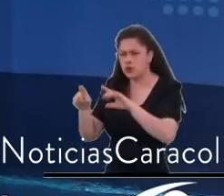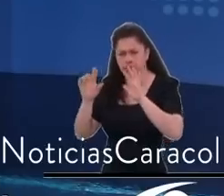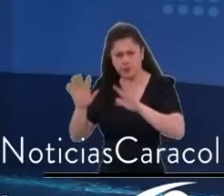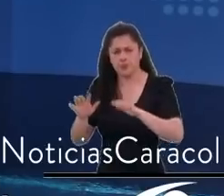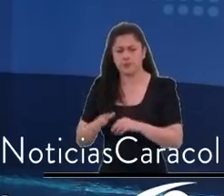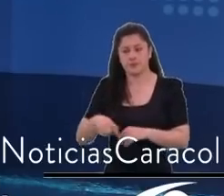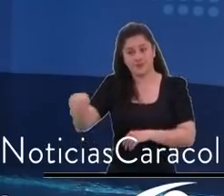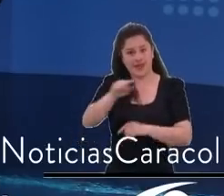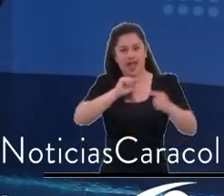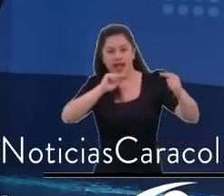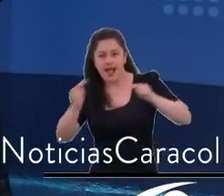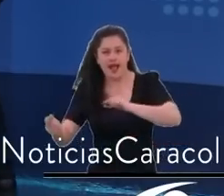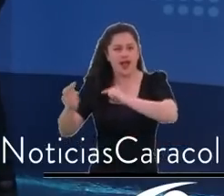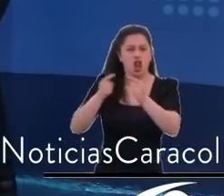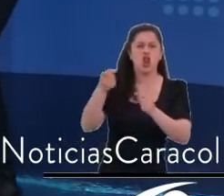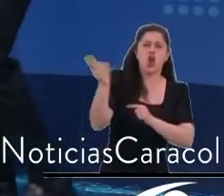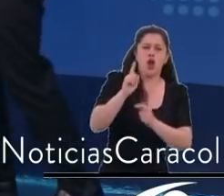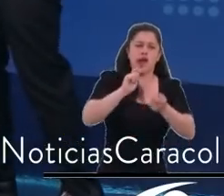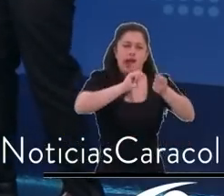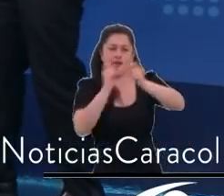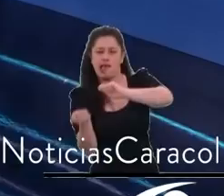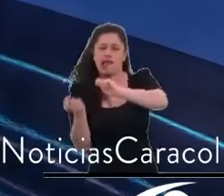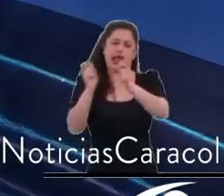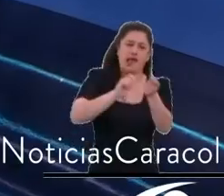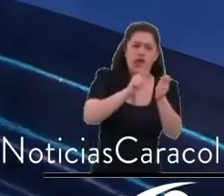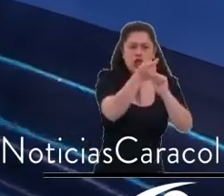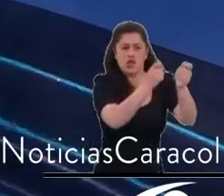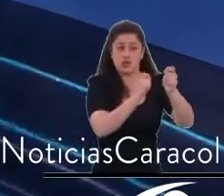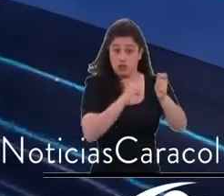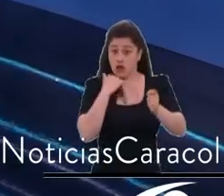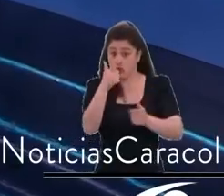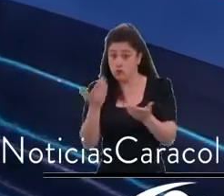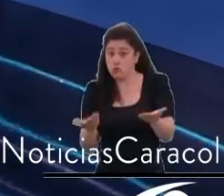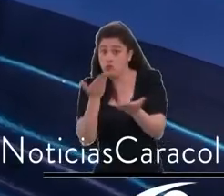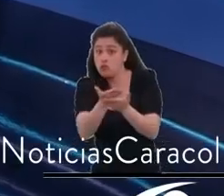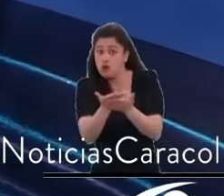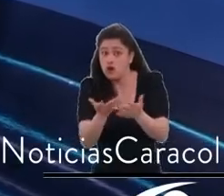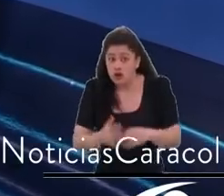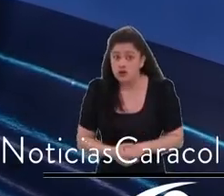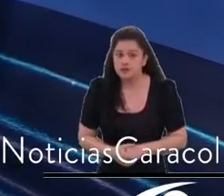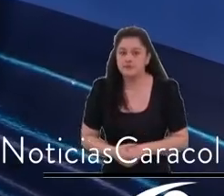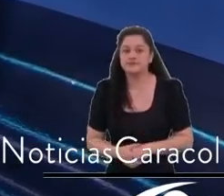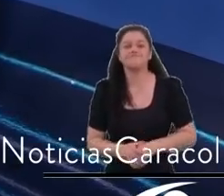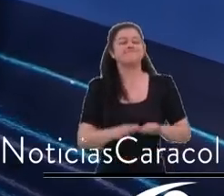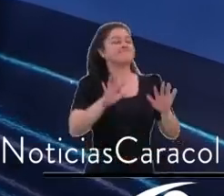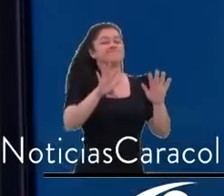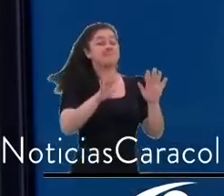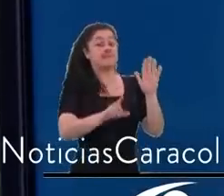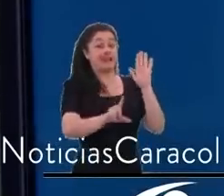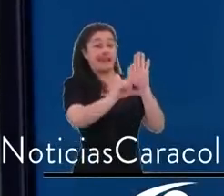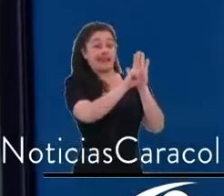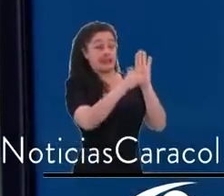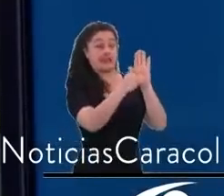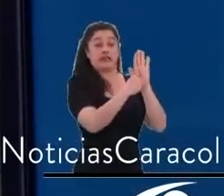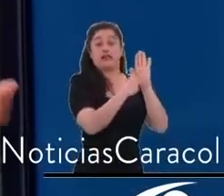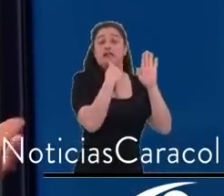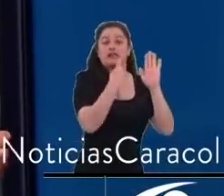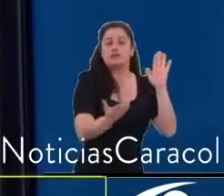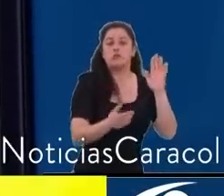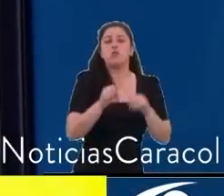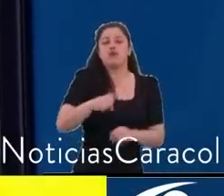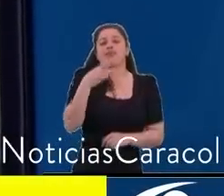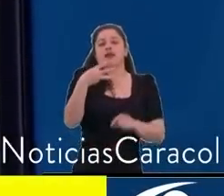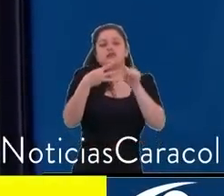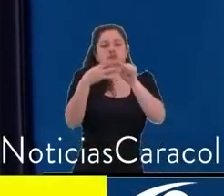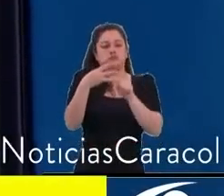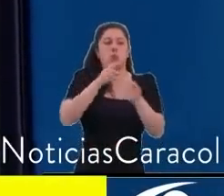gremios, incluso con los mismos ponentes que usted concilió? Hay dos tipos de modificaciones. Como el POTE es un proceso tan participativo, porque tiene un debate muy